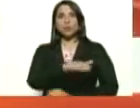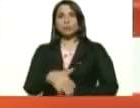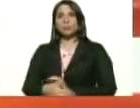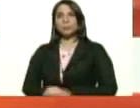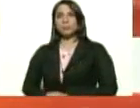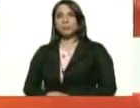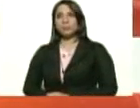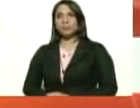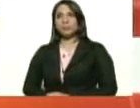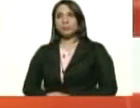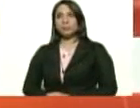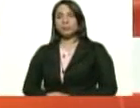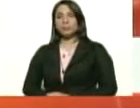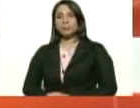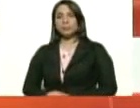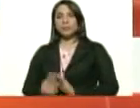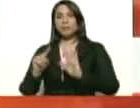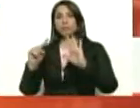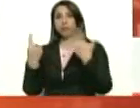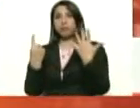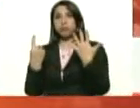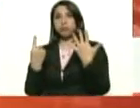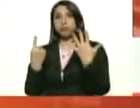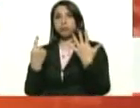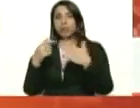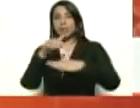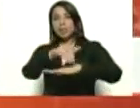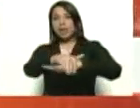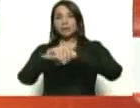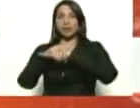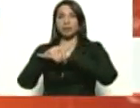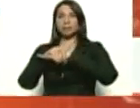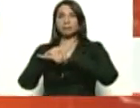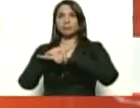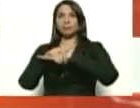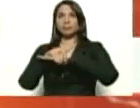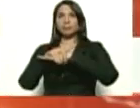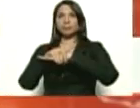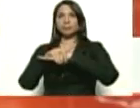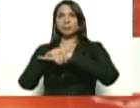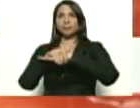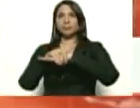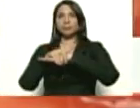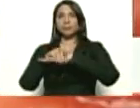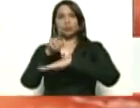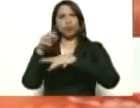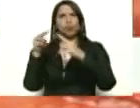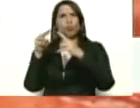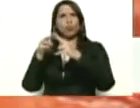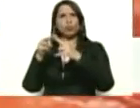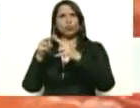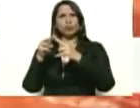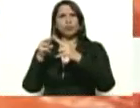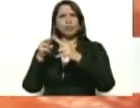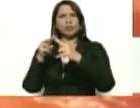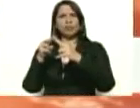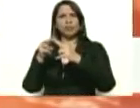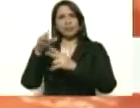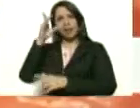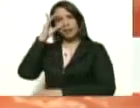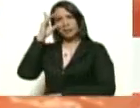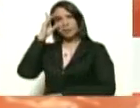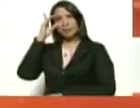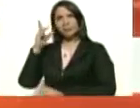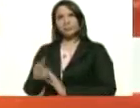Quinto lugar. En sexto lugar, el Reino Unido. Reino Unido, que tú conoces tanto, señora vicepresidenta.